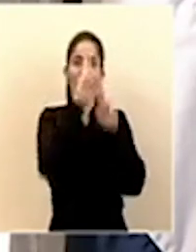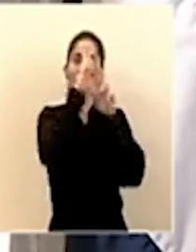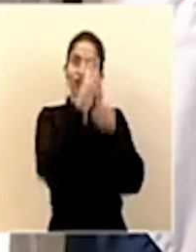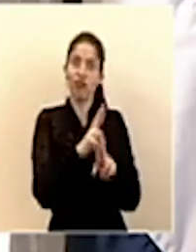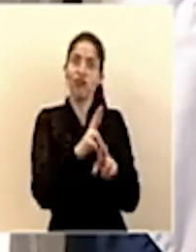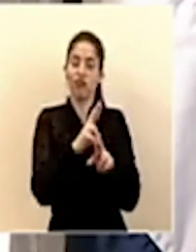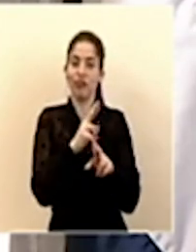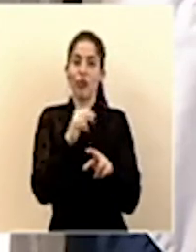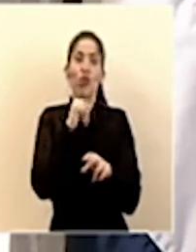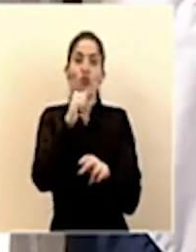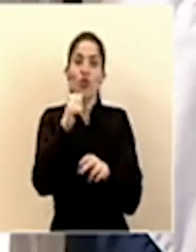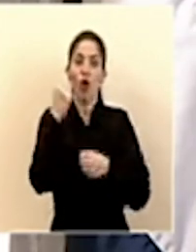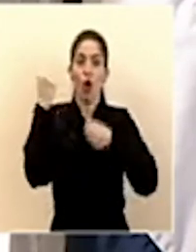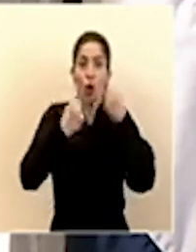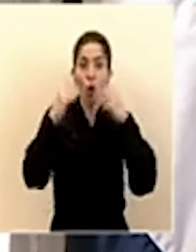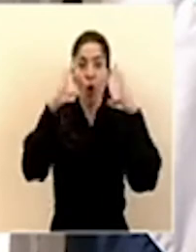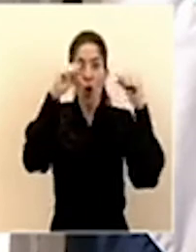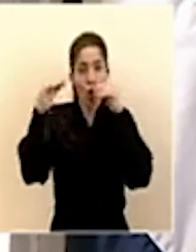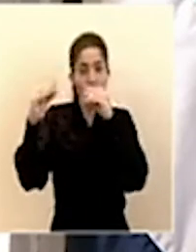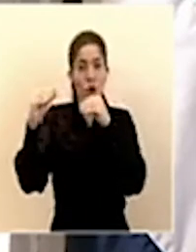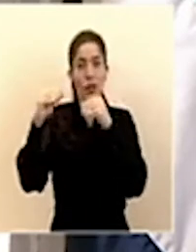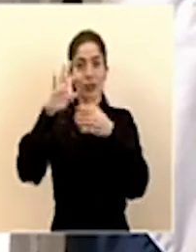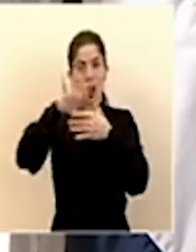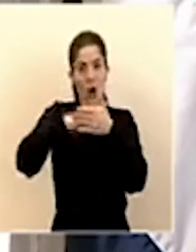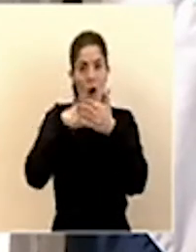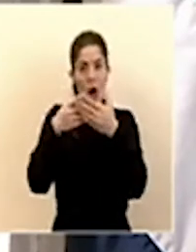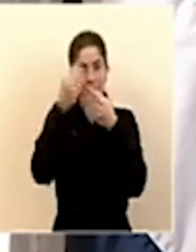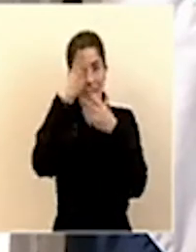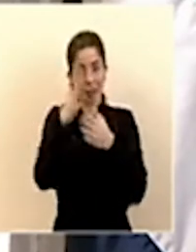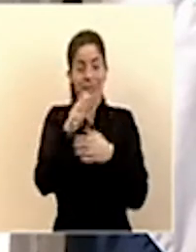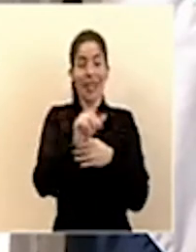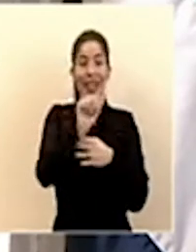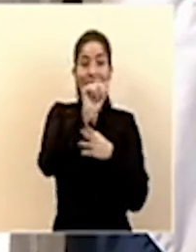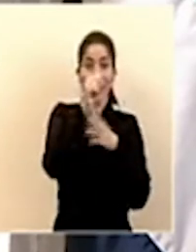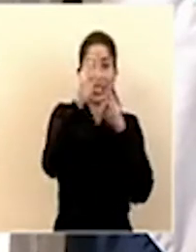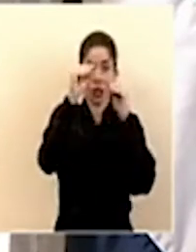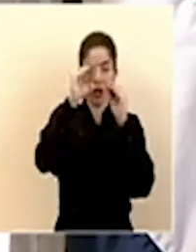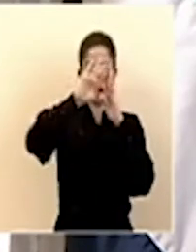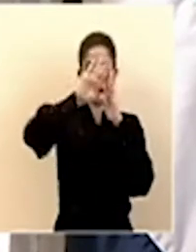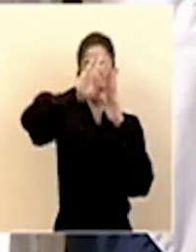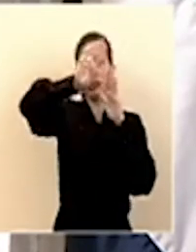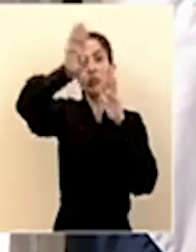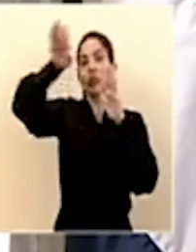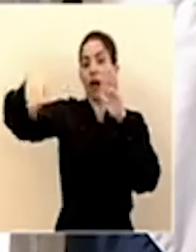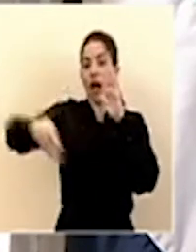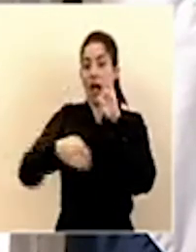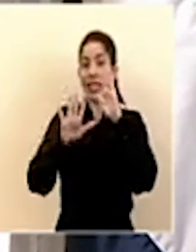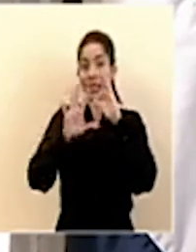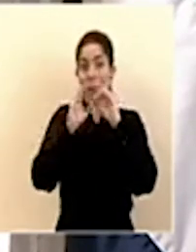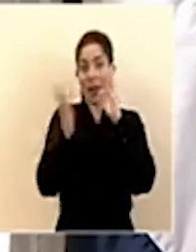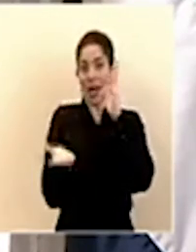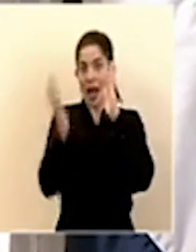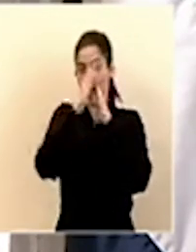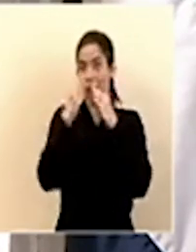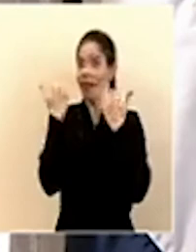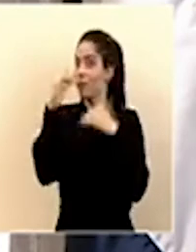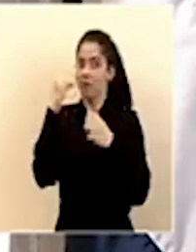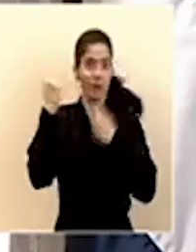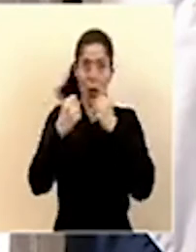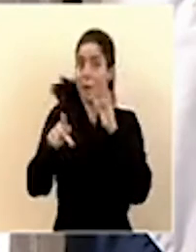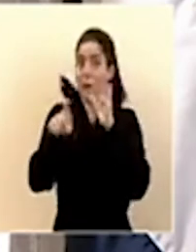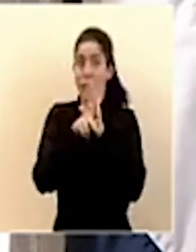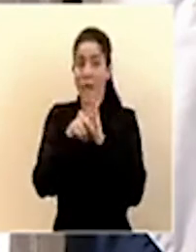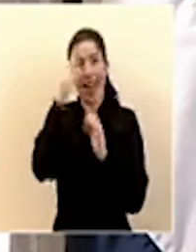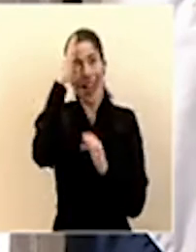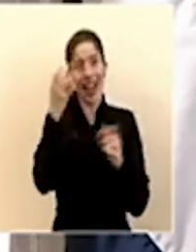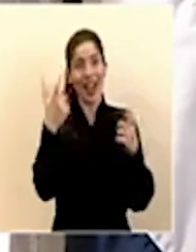de la no circulación nocturna en el horario dado de las 22 horas o de las 10 de la noche a las 5 de la mañana del día siguiente más bien al